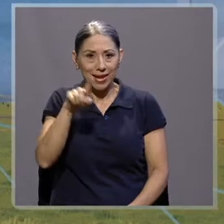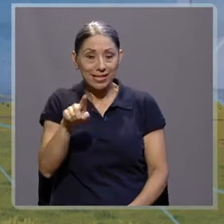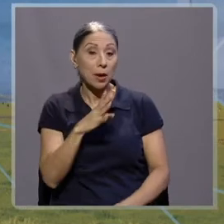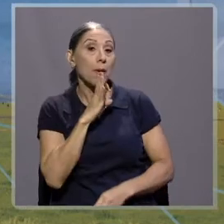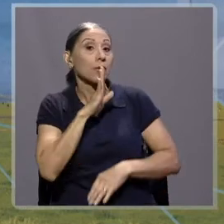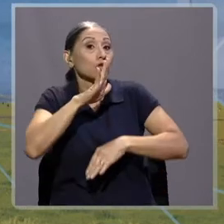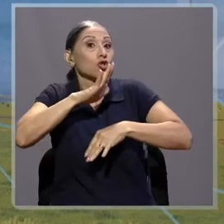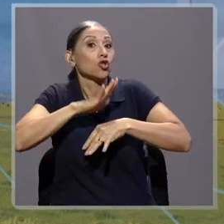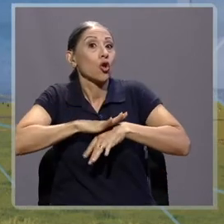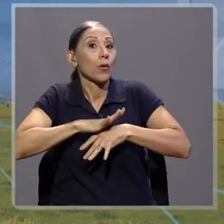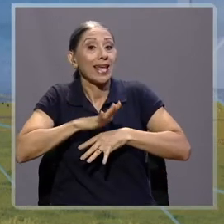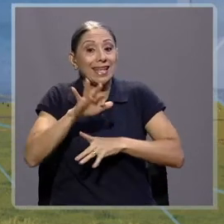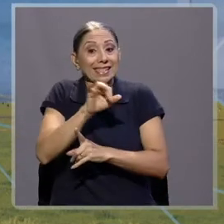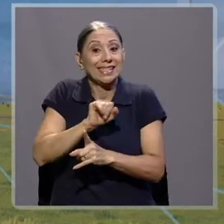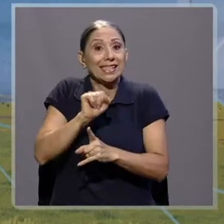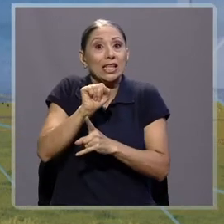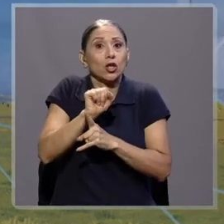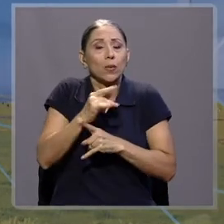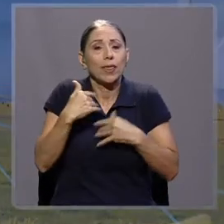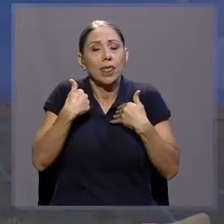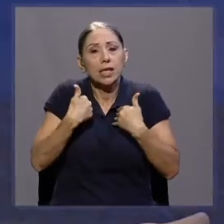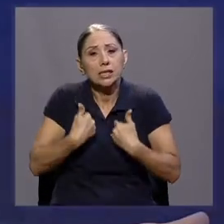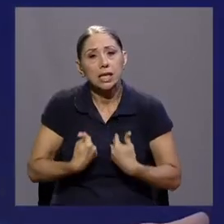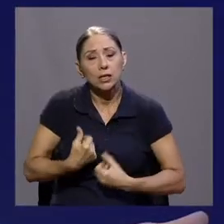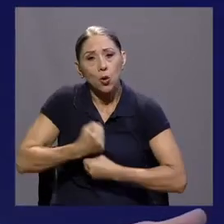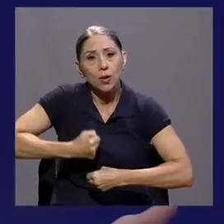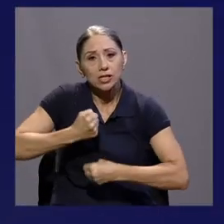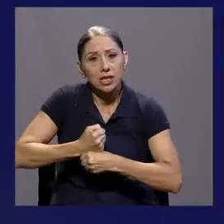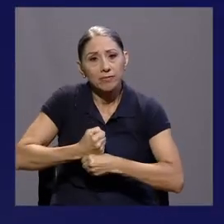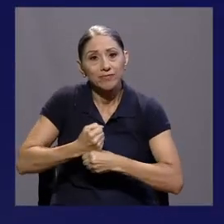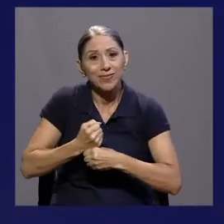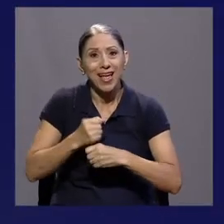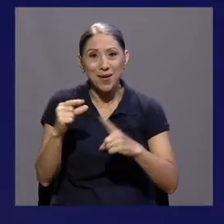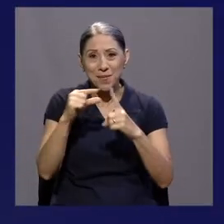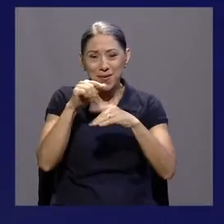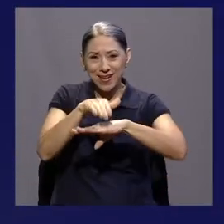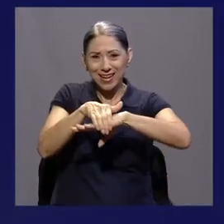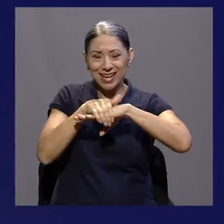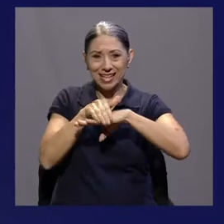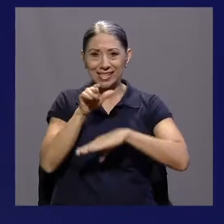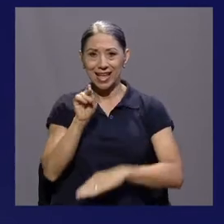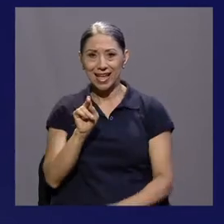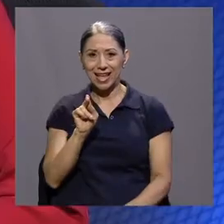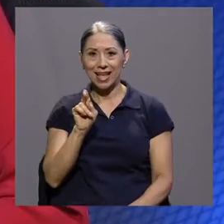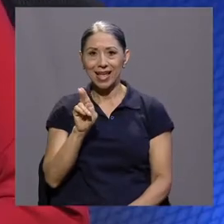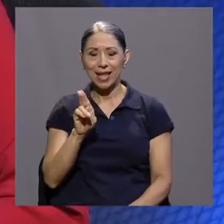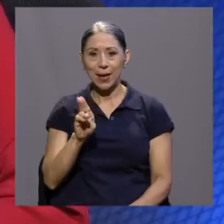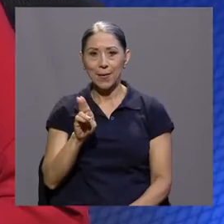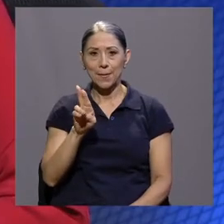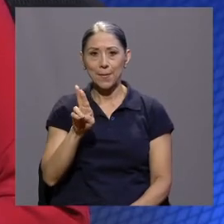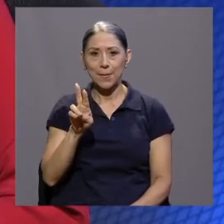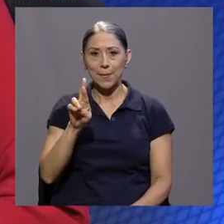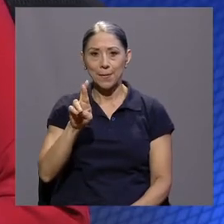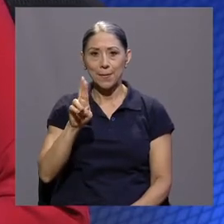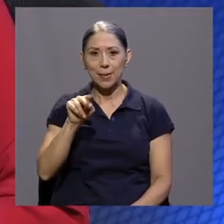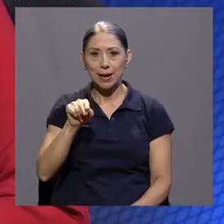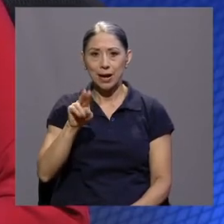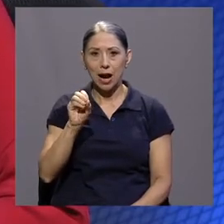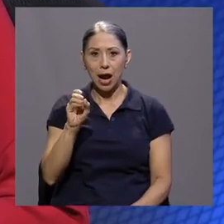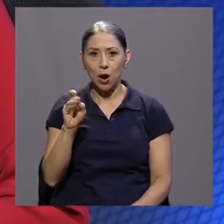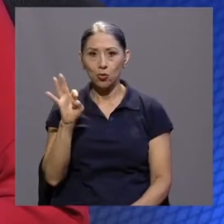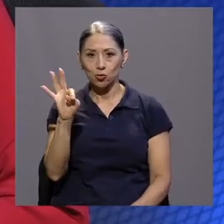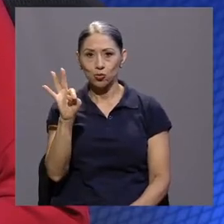de desgaste ocupacional o burnout como se le conoce en inglés. Muchas gracias Ronald por el espacio y gracias